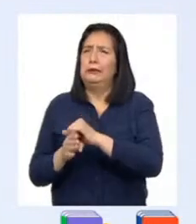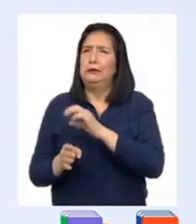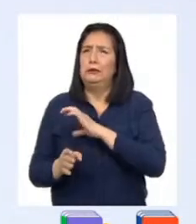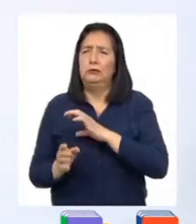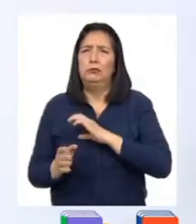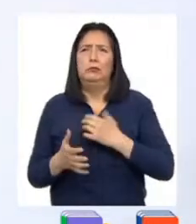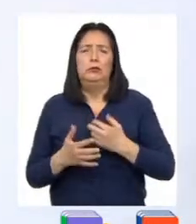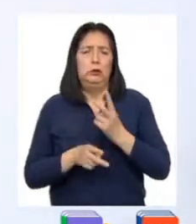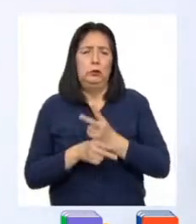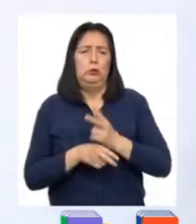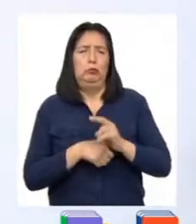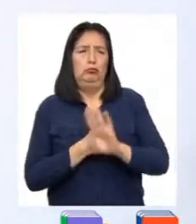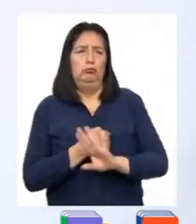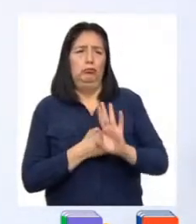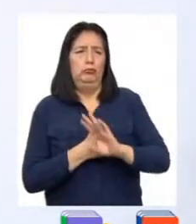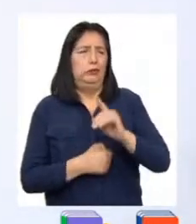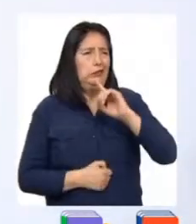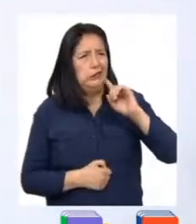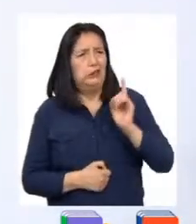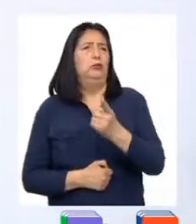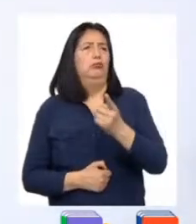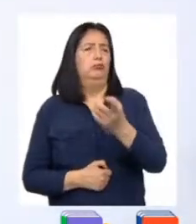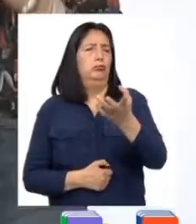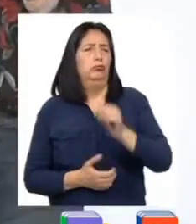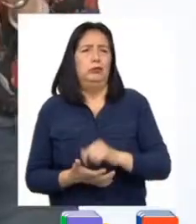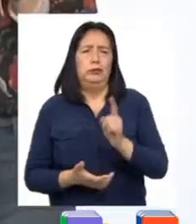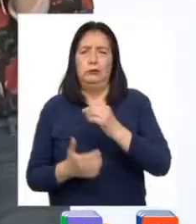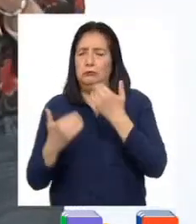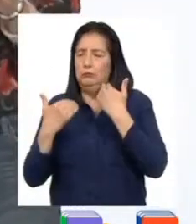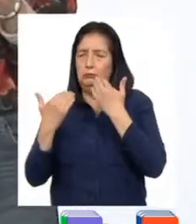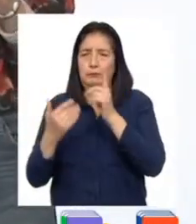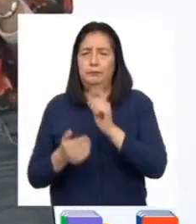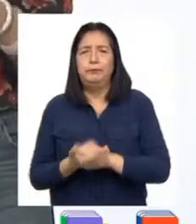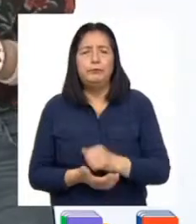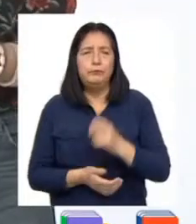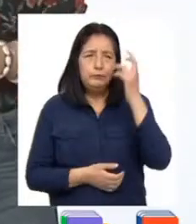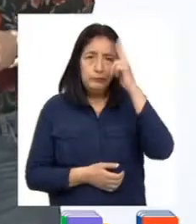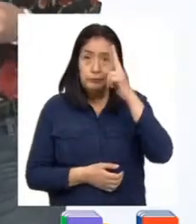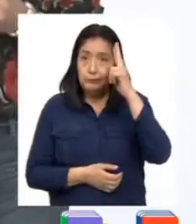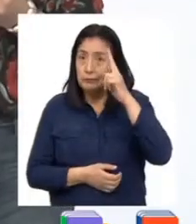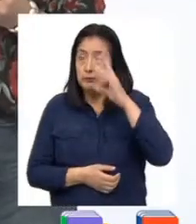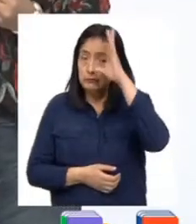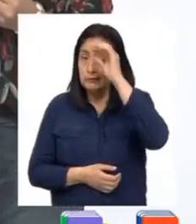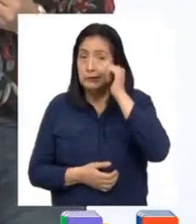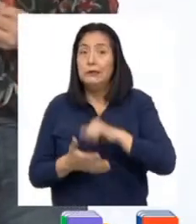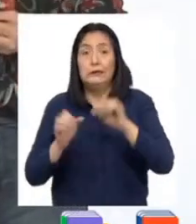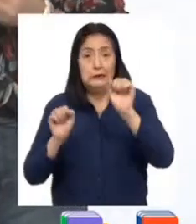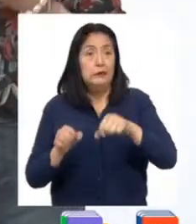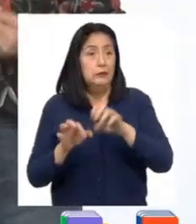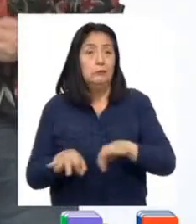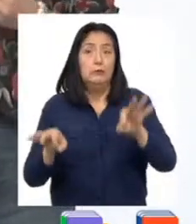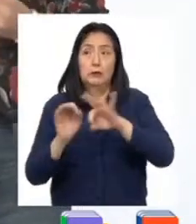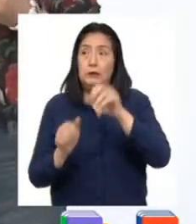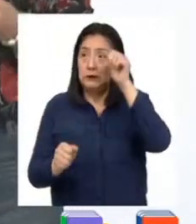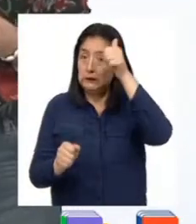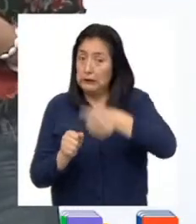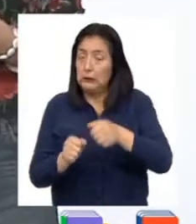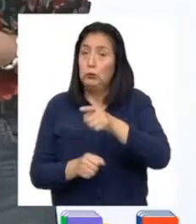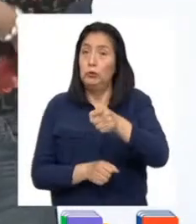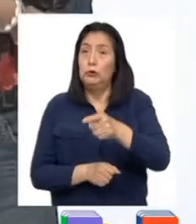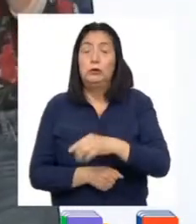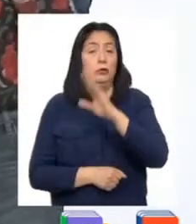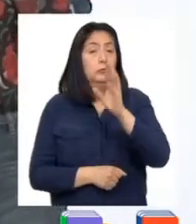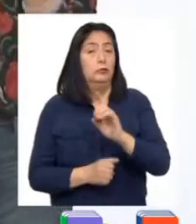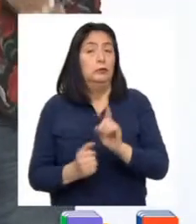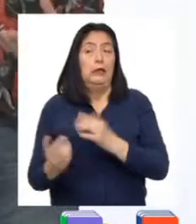autocuidado y denuncia sin temor ni vergüenza. Por eso, chicas y chicos, también es importante que recuerden que nunca deben hablar